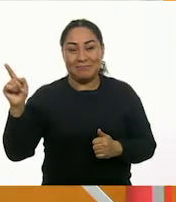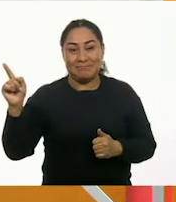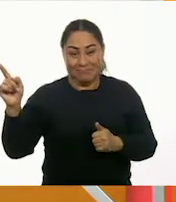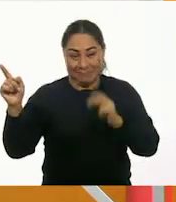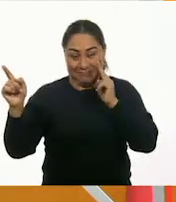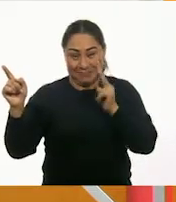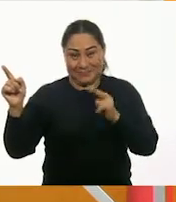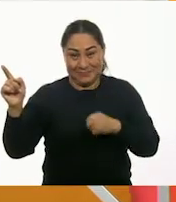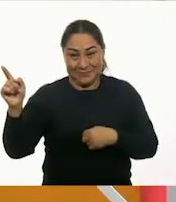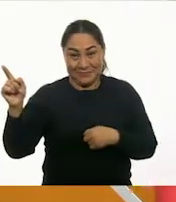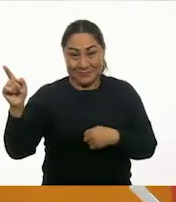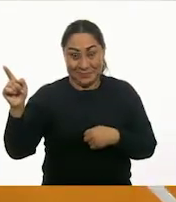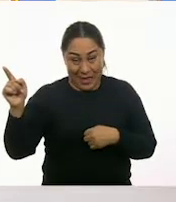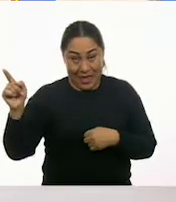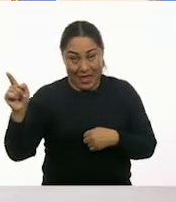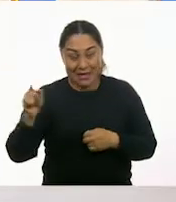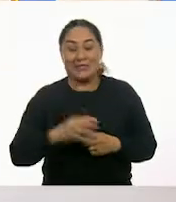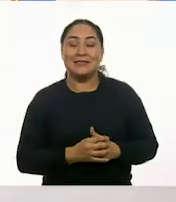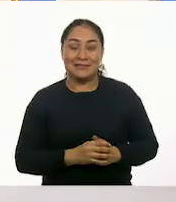¿Listo? ¿Ya la viste?